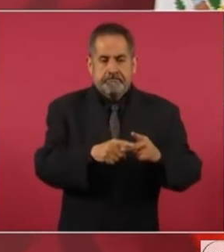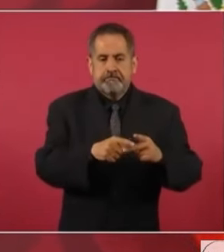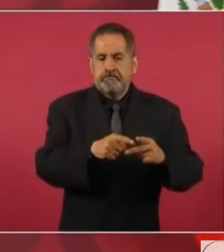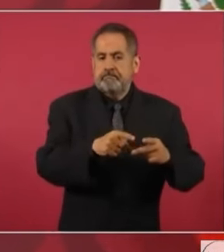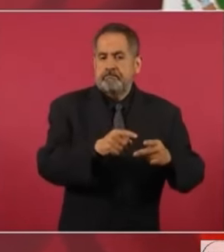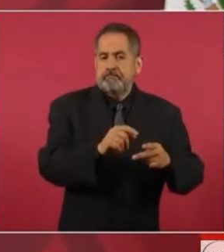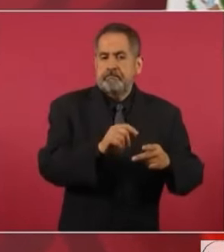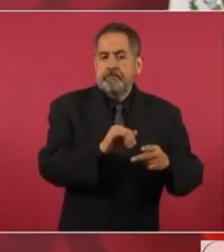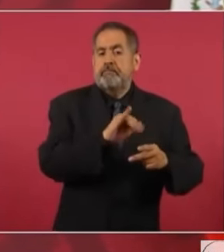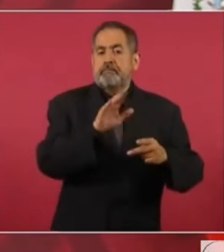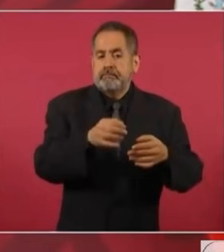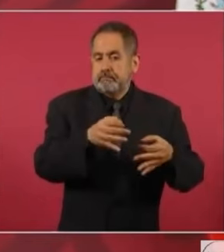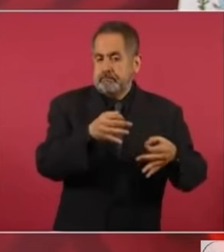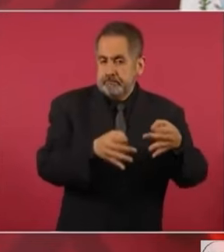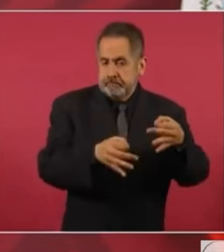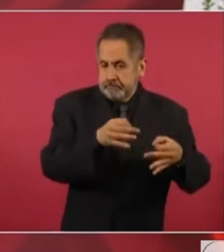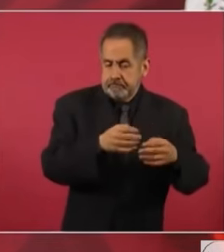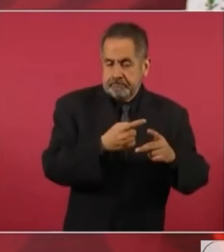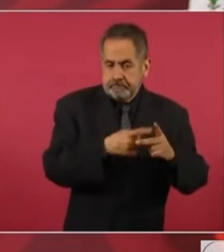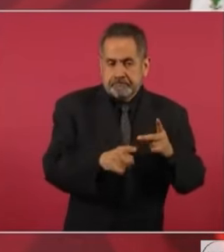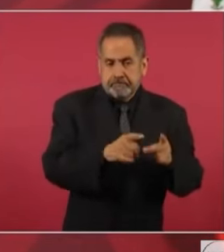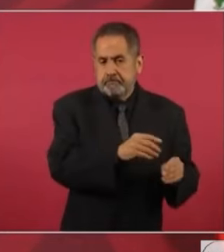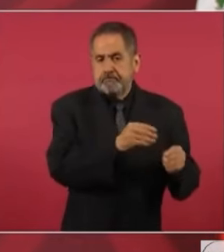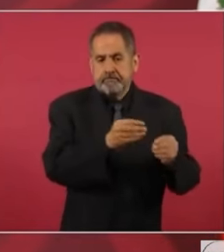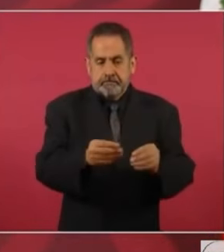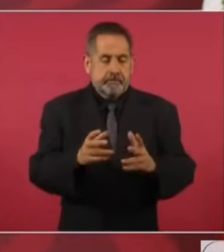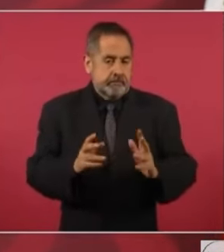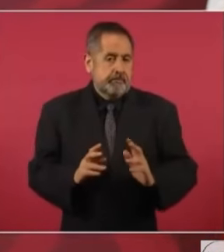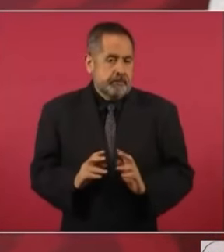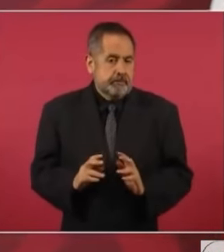se les pidió